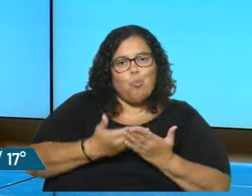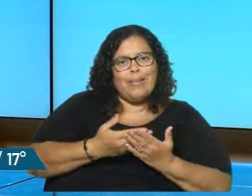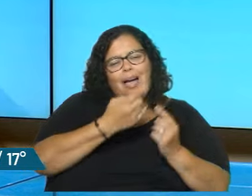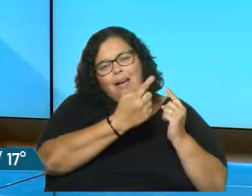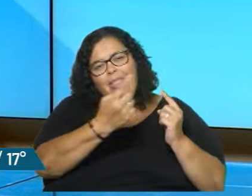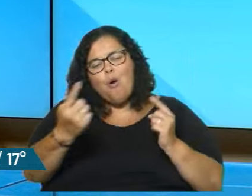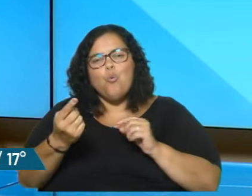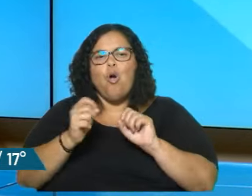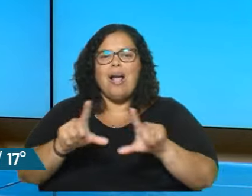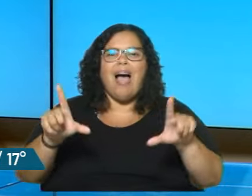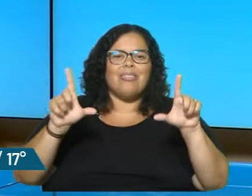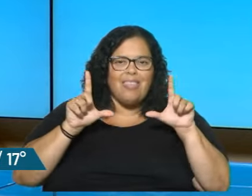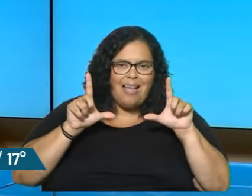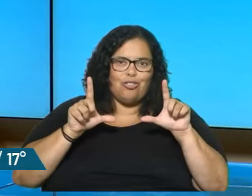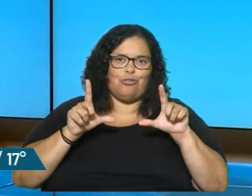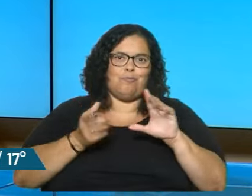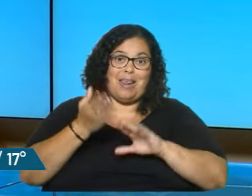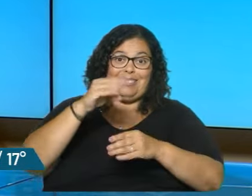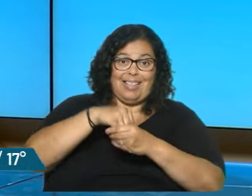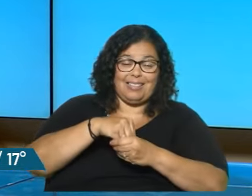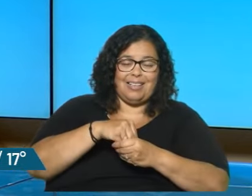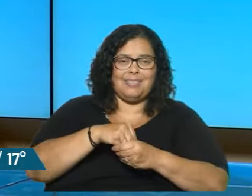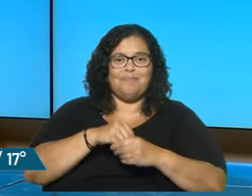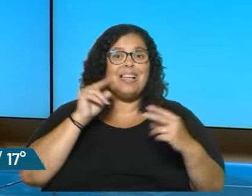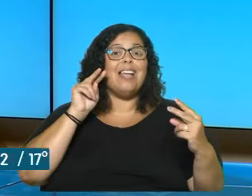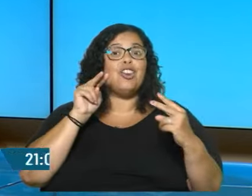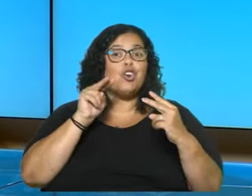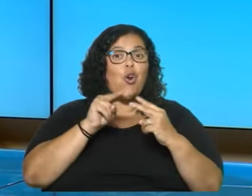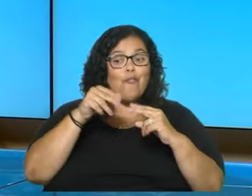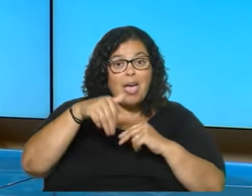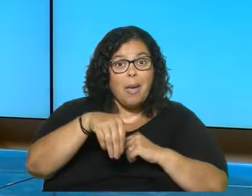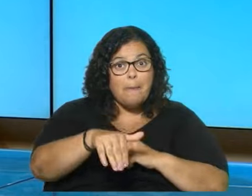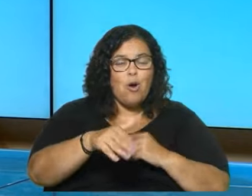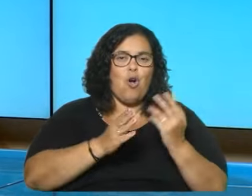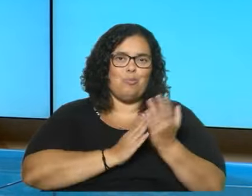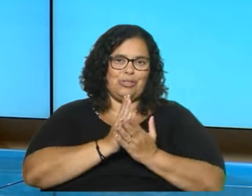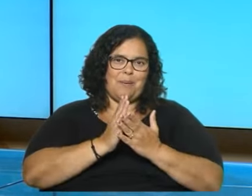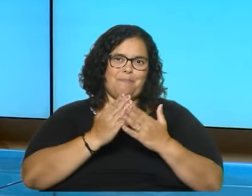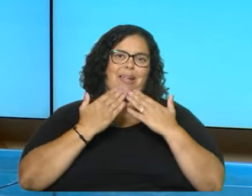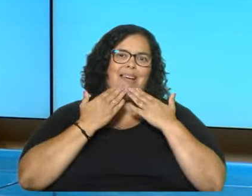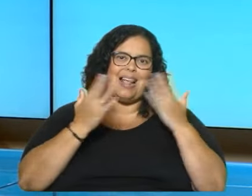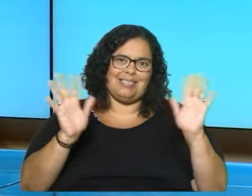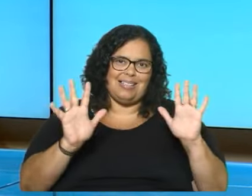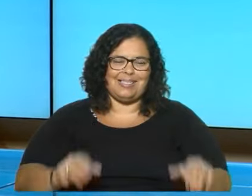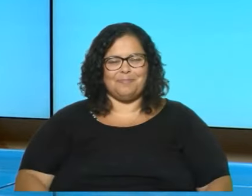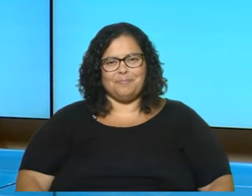candidatos ahora para las elecciones internas. Nos vemos en unos días, como siempre. Que pasen bien. Gracias.